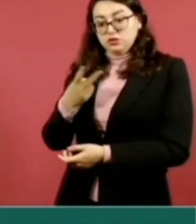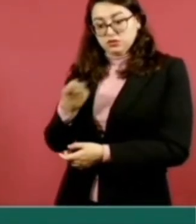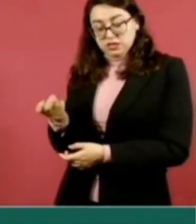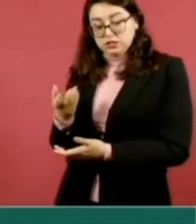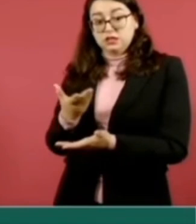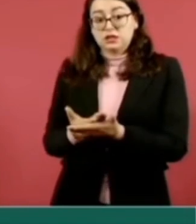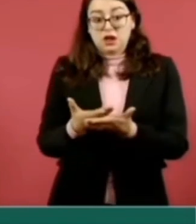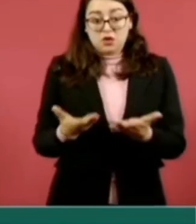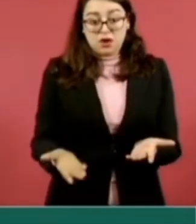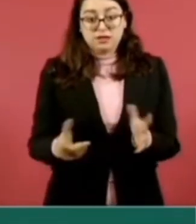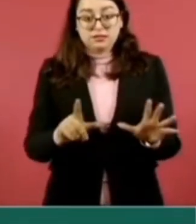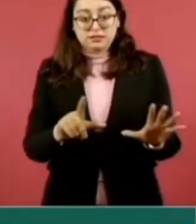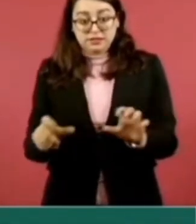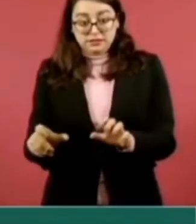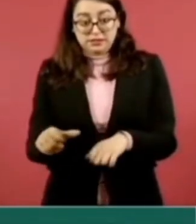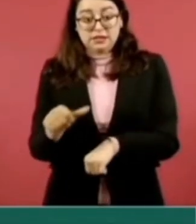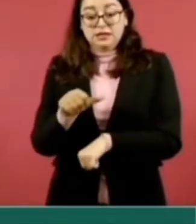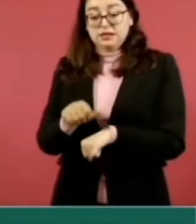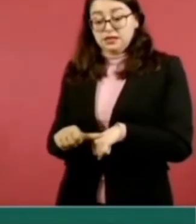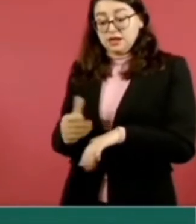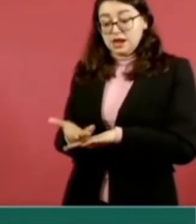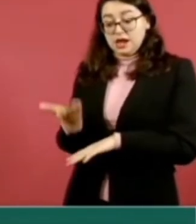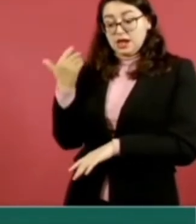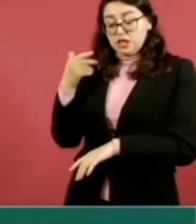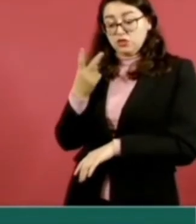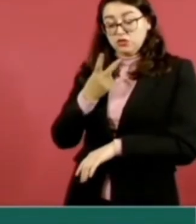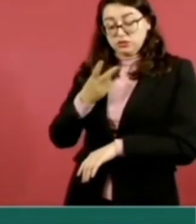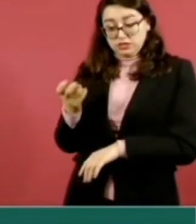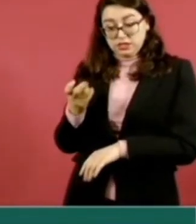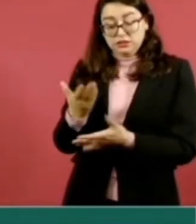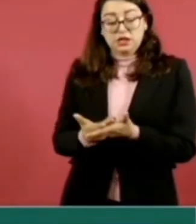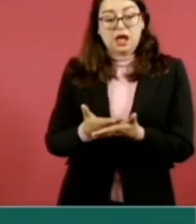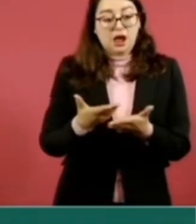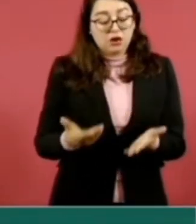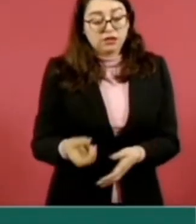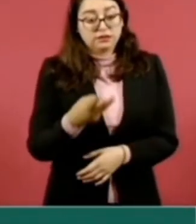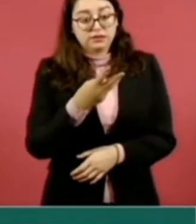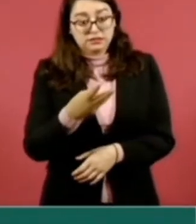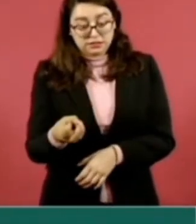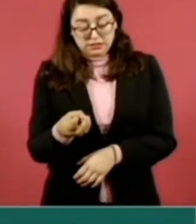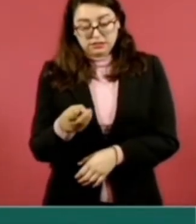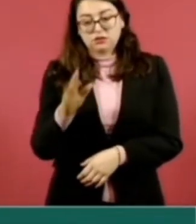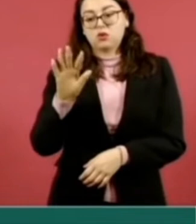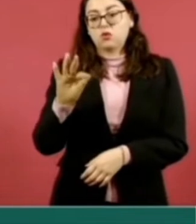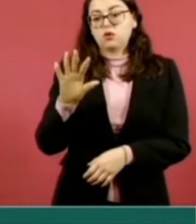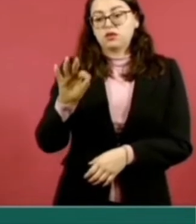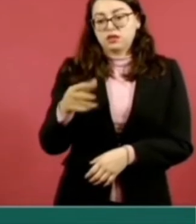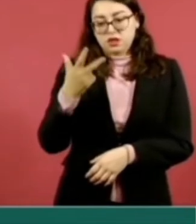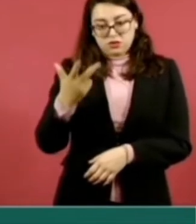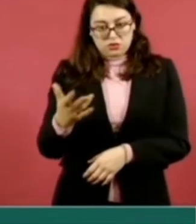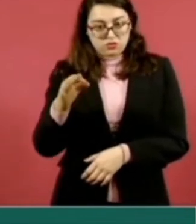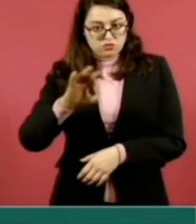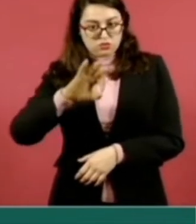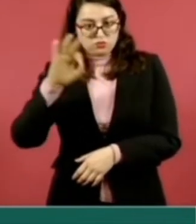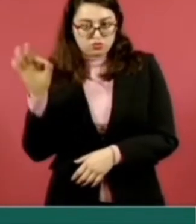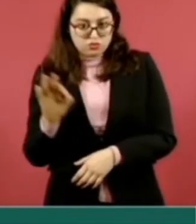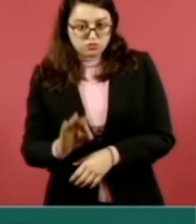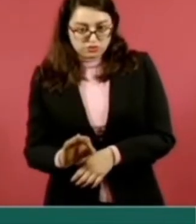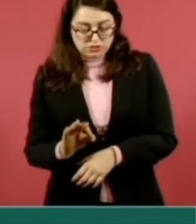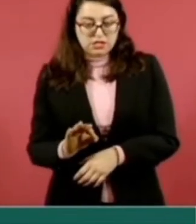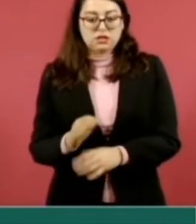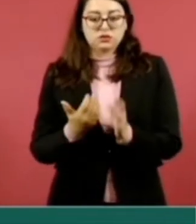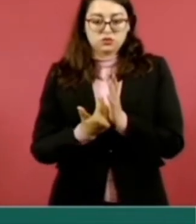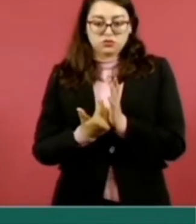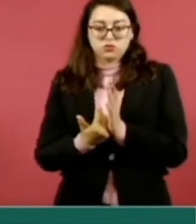y las cirugías de 256 a 378, es decir, un incremento en las cirugías que se hacen en un mes en